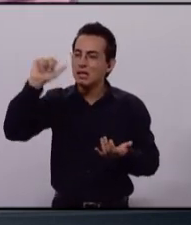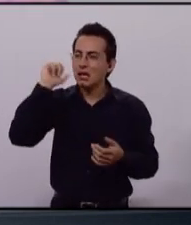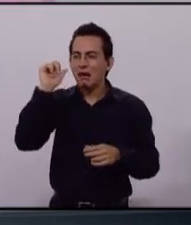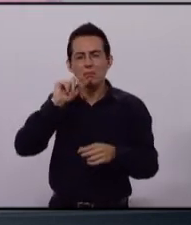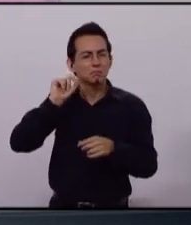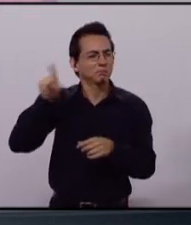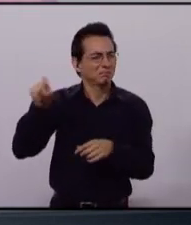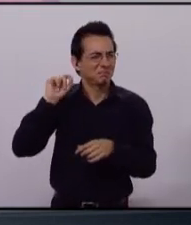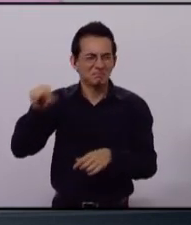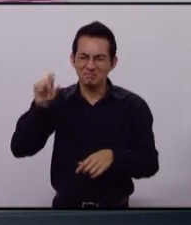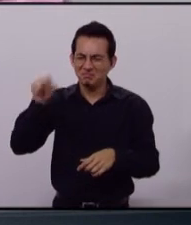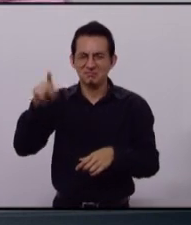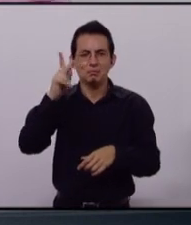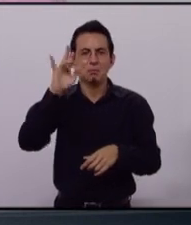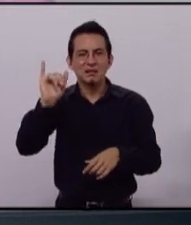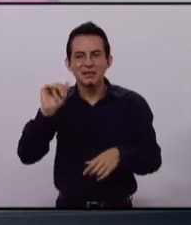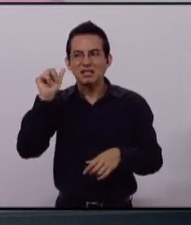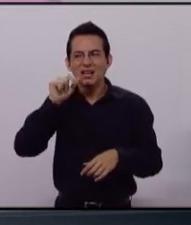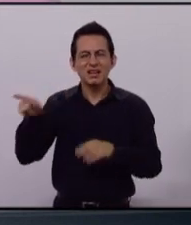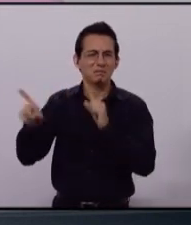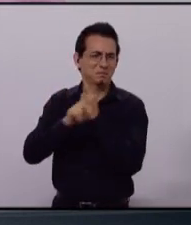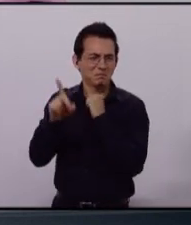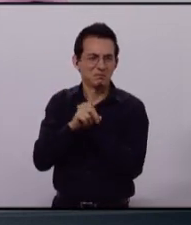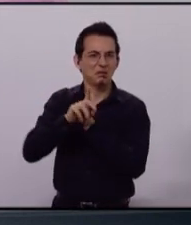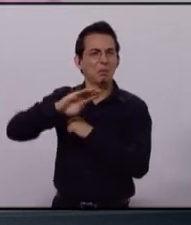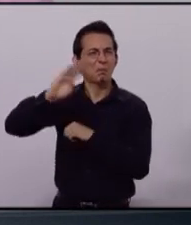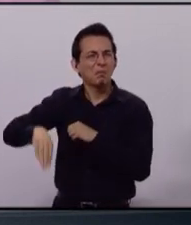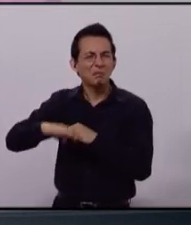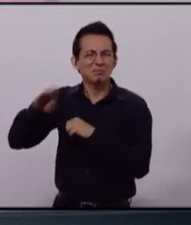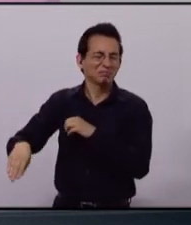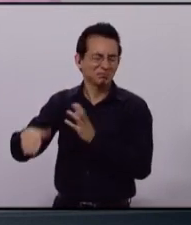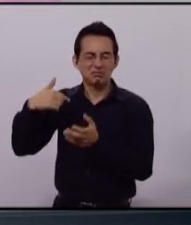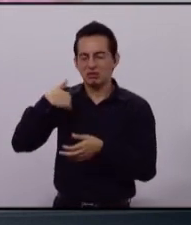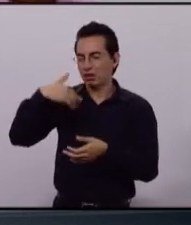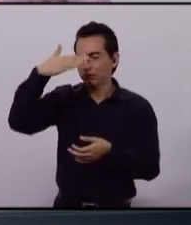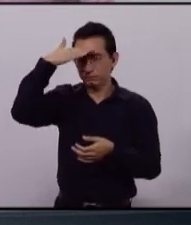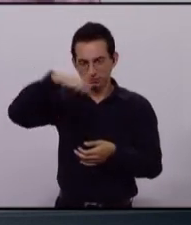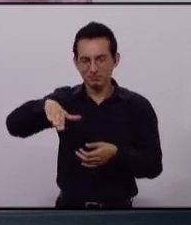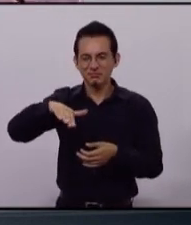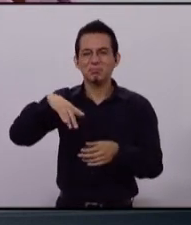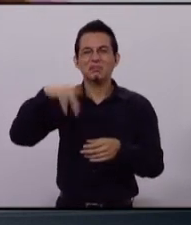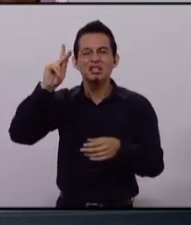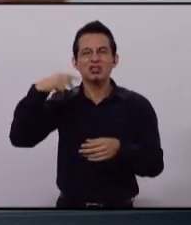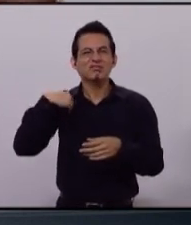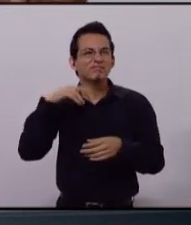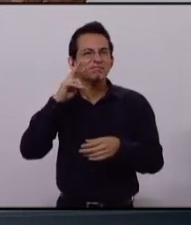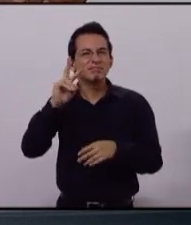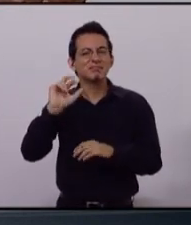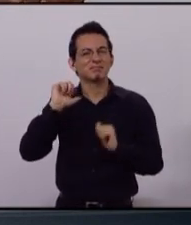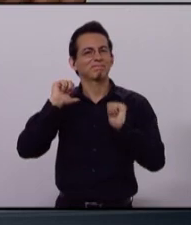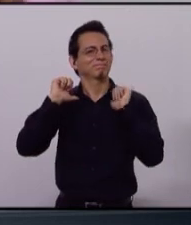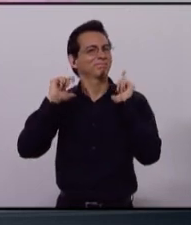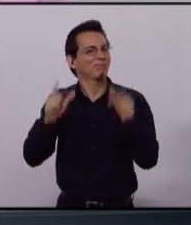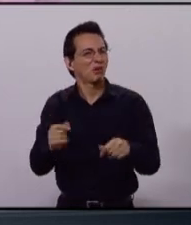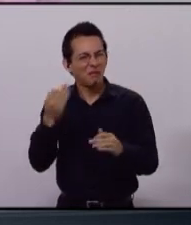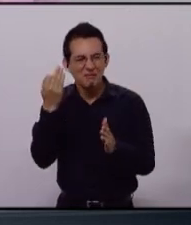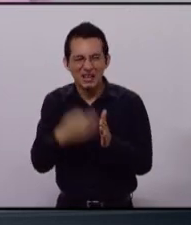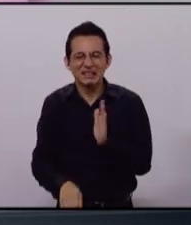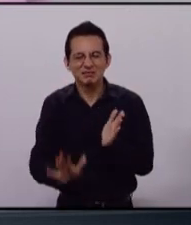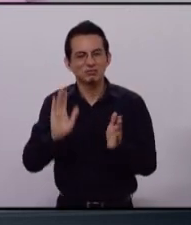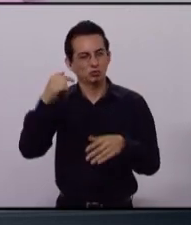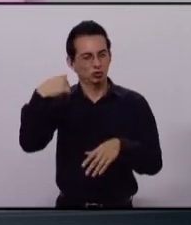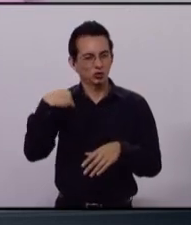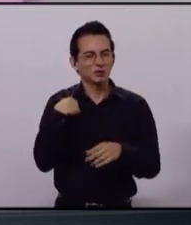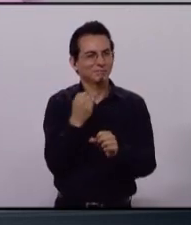de diario, los de los muertos, ya sabemos eso. Pero sentía que algo hacía falta ahí. Y nos dimos la tarea de